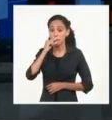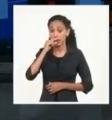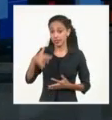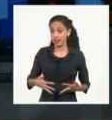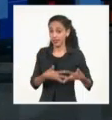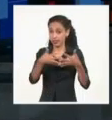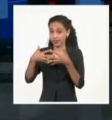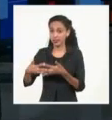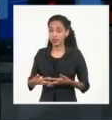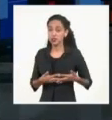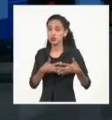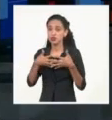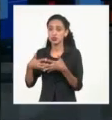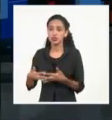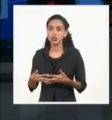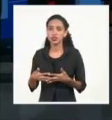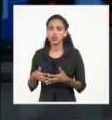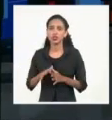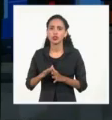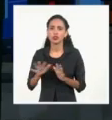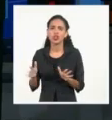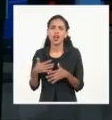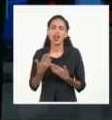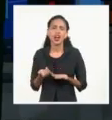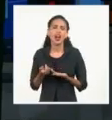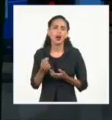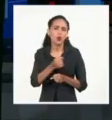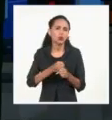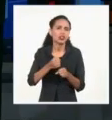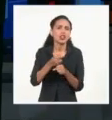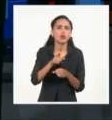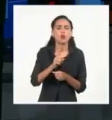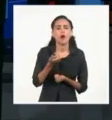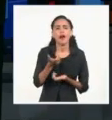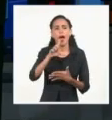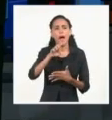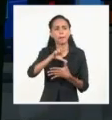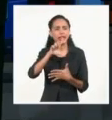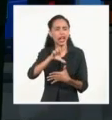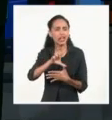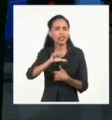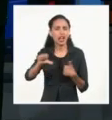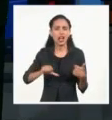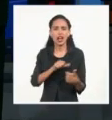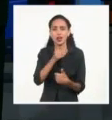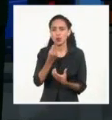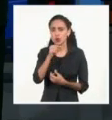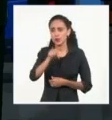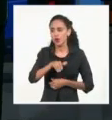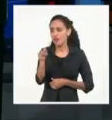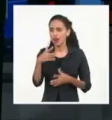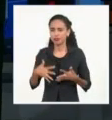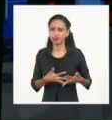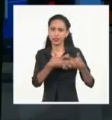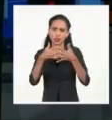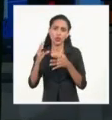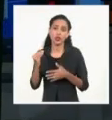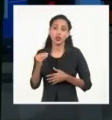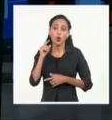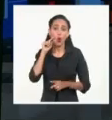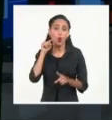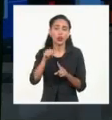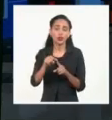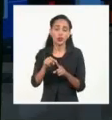a abstenerse de manipular el tema de la migración de América Latina y el Caribe. Maduro aseveró que el objetivo de Washington es